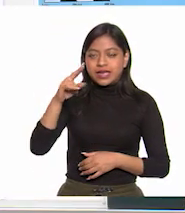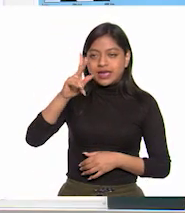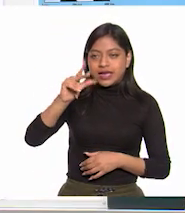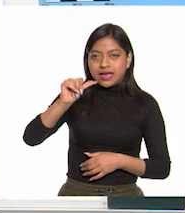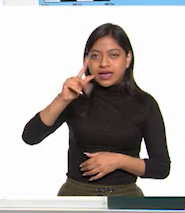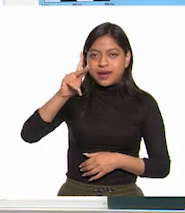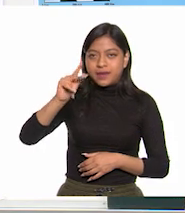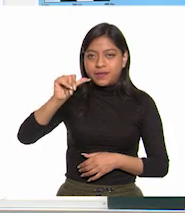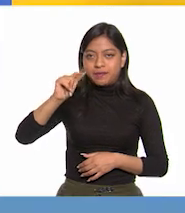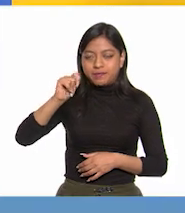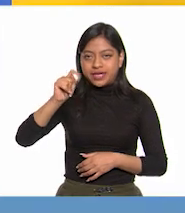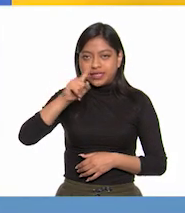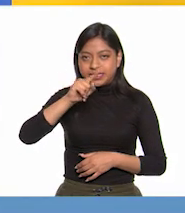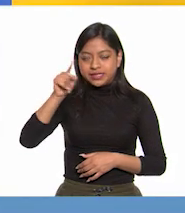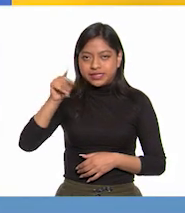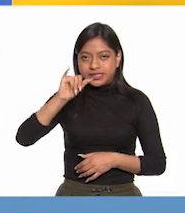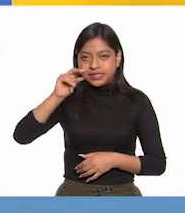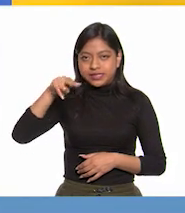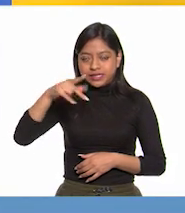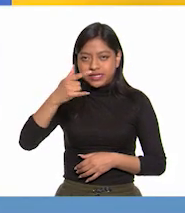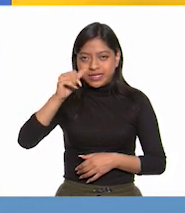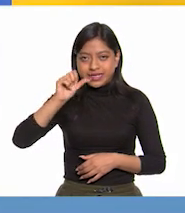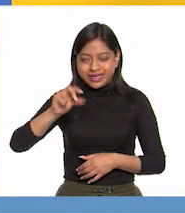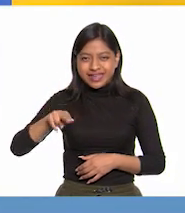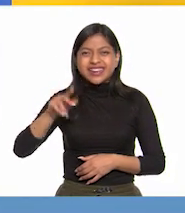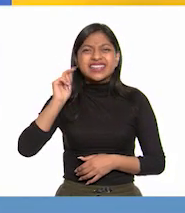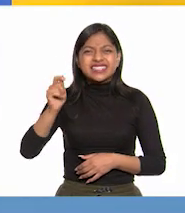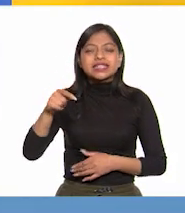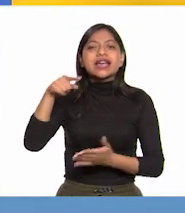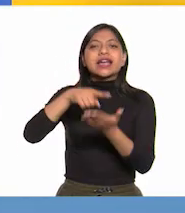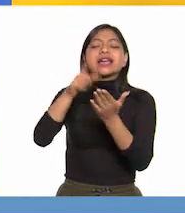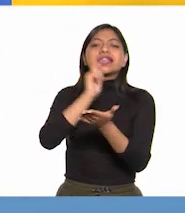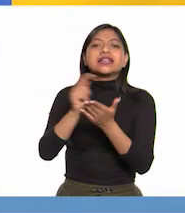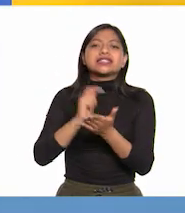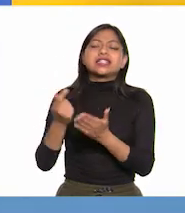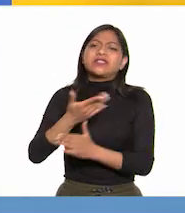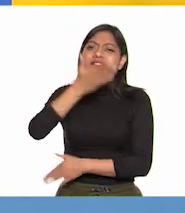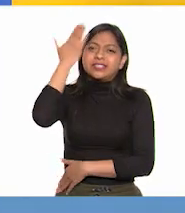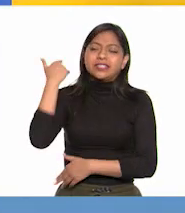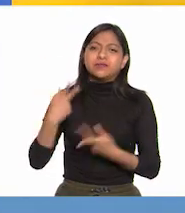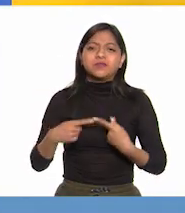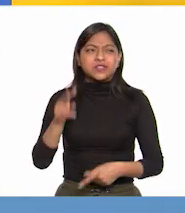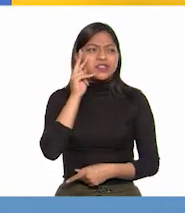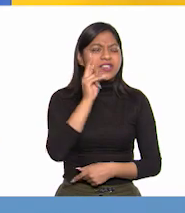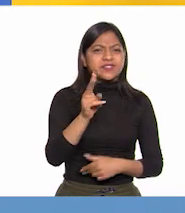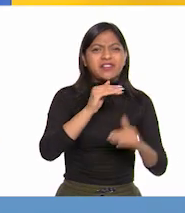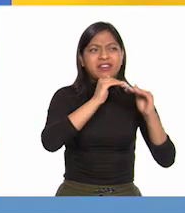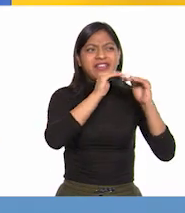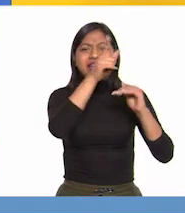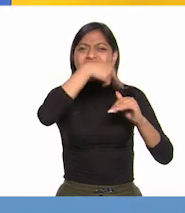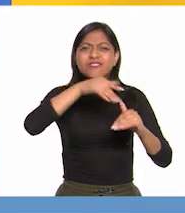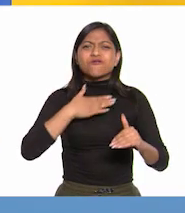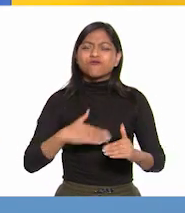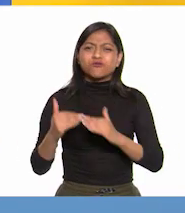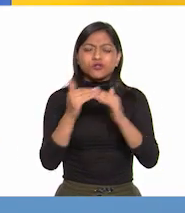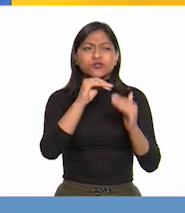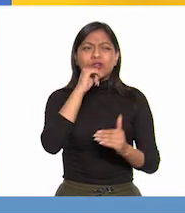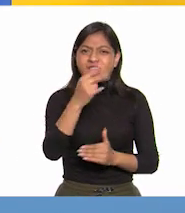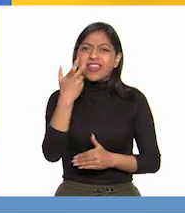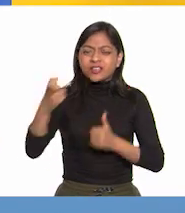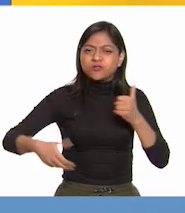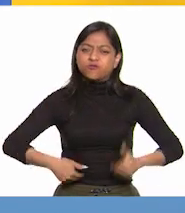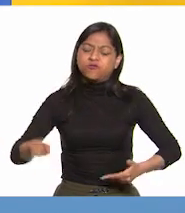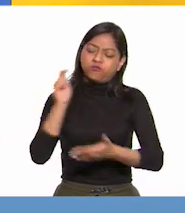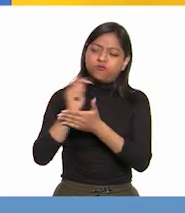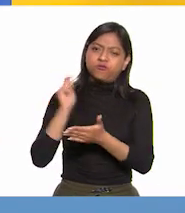que refleja la inconformidad ante las profundas desigualdades sociales y económicas de la sociedad novohispana. Solo